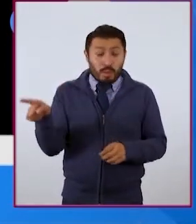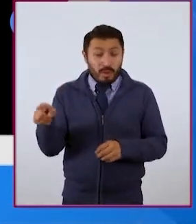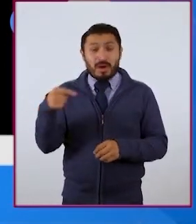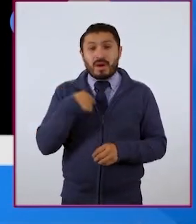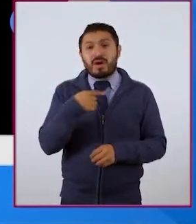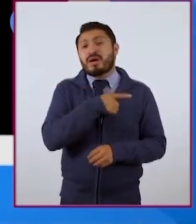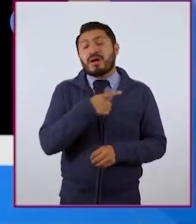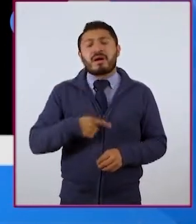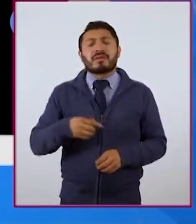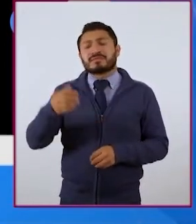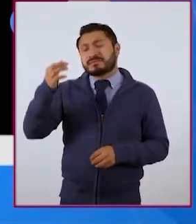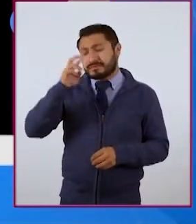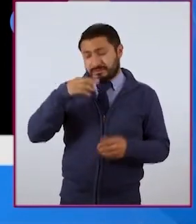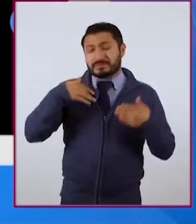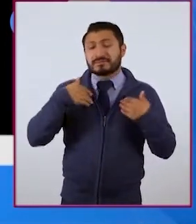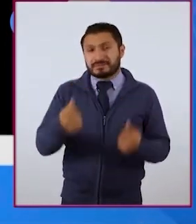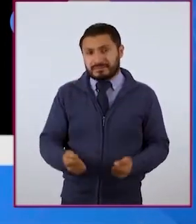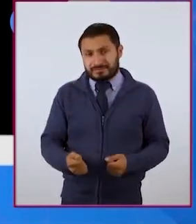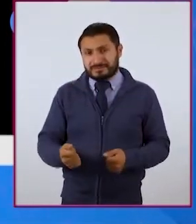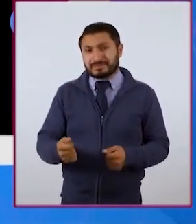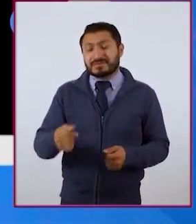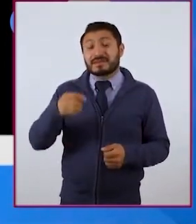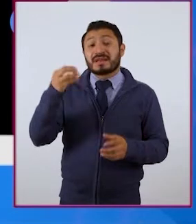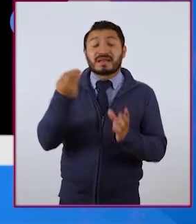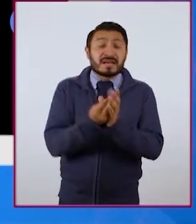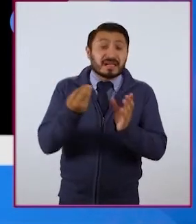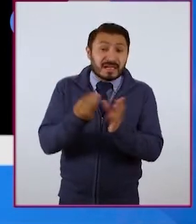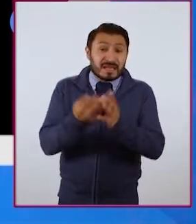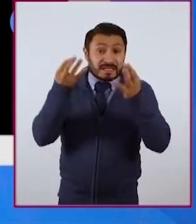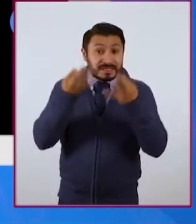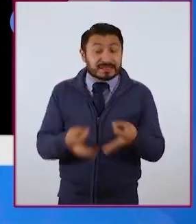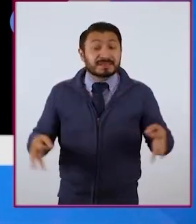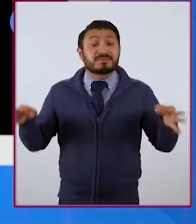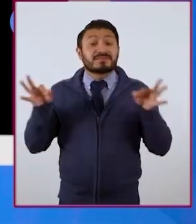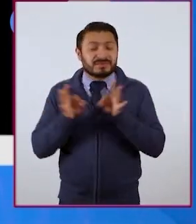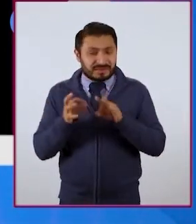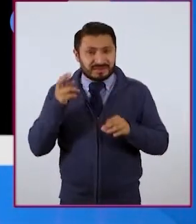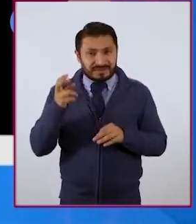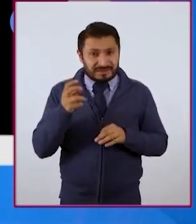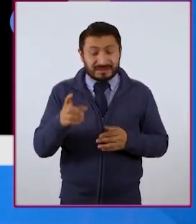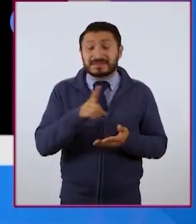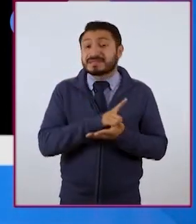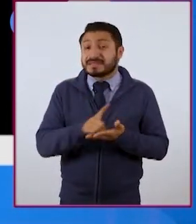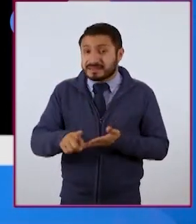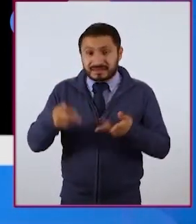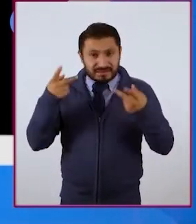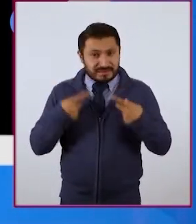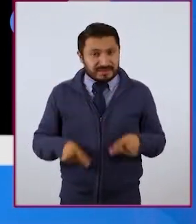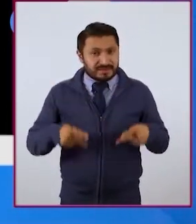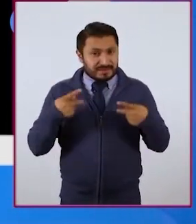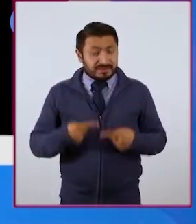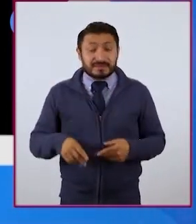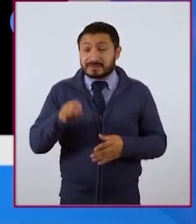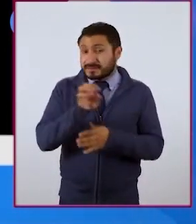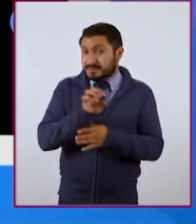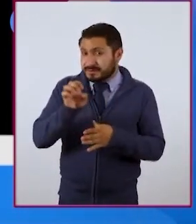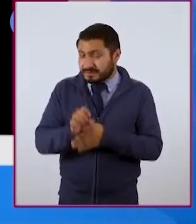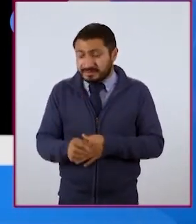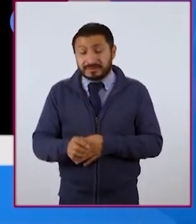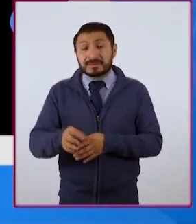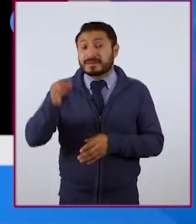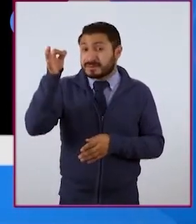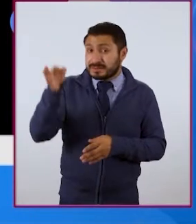tengo que ser consciente de que la intimidad y la privacidad es clave y es un derecho de las personas. Por lo tanto, el